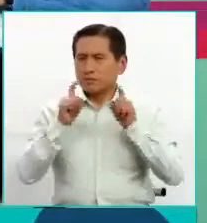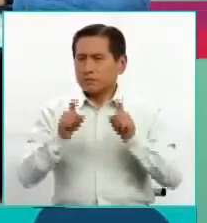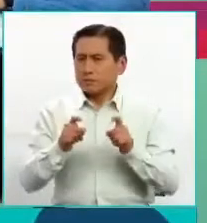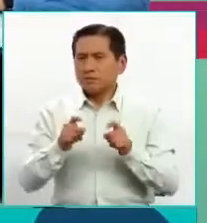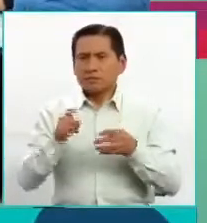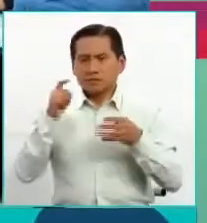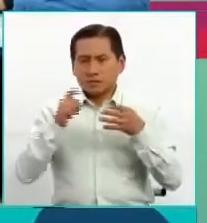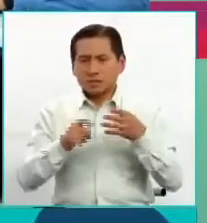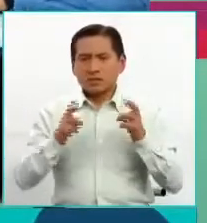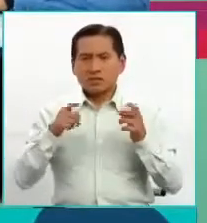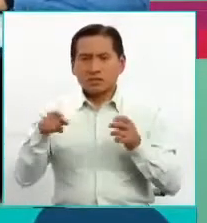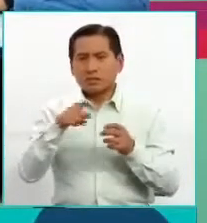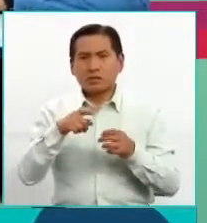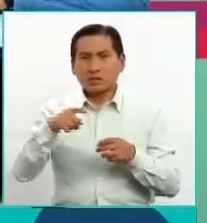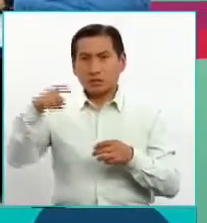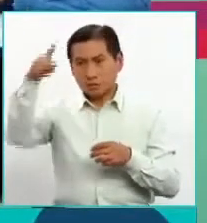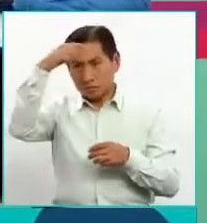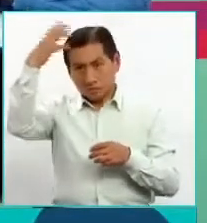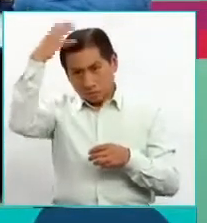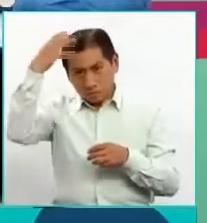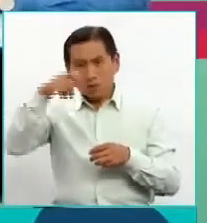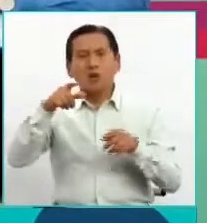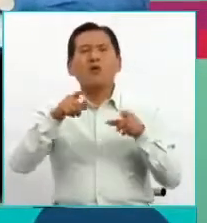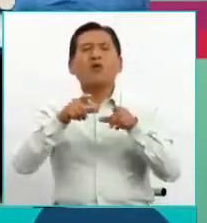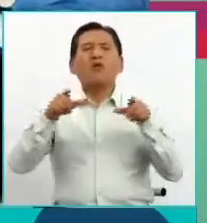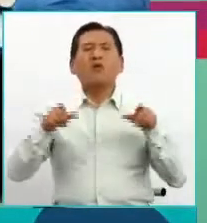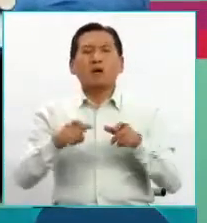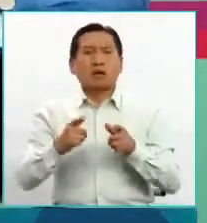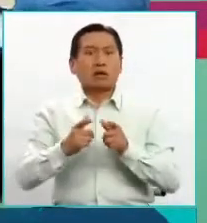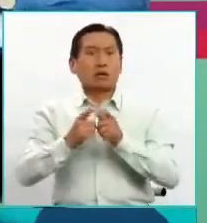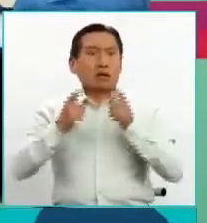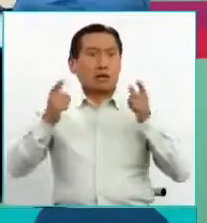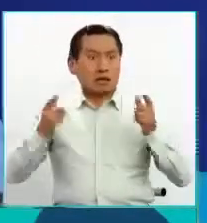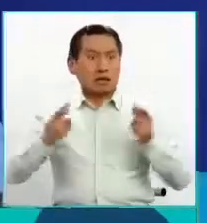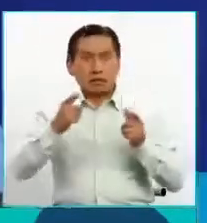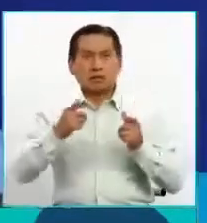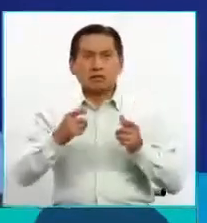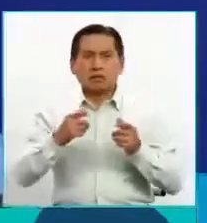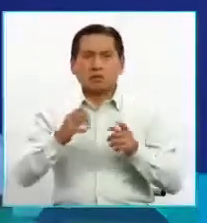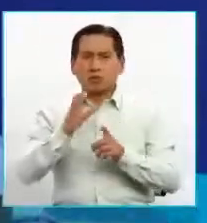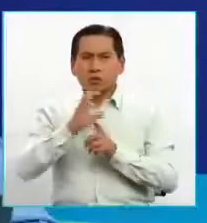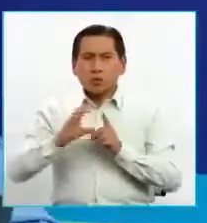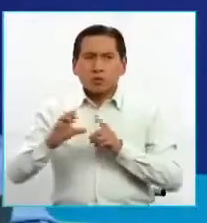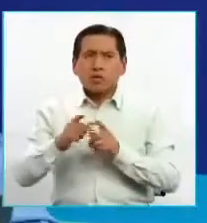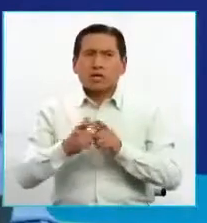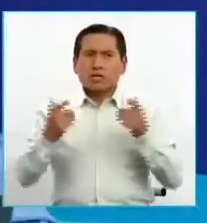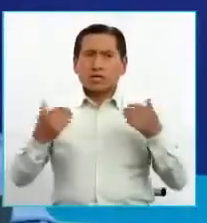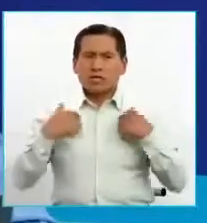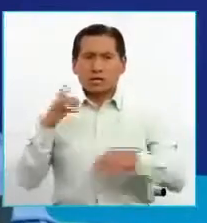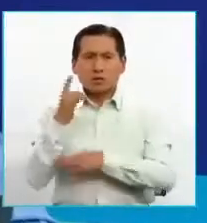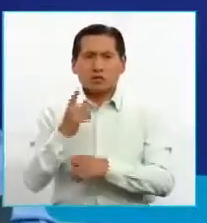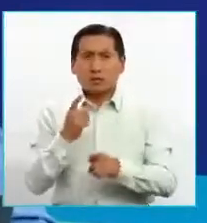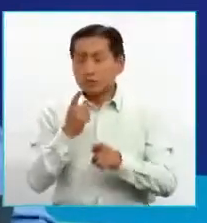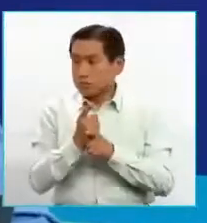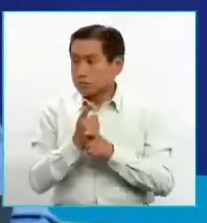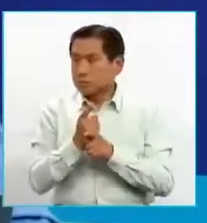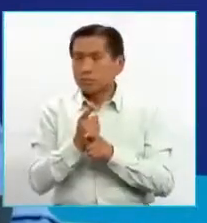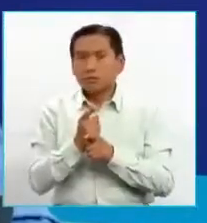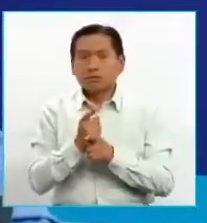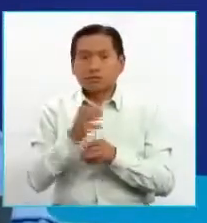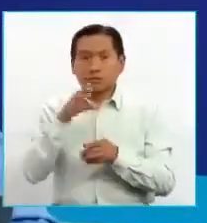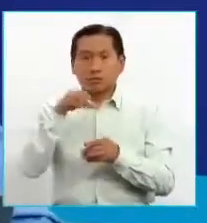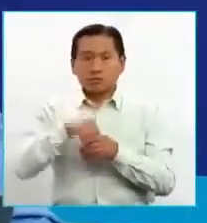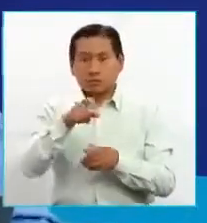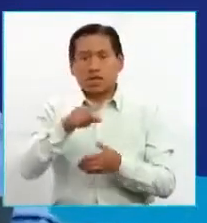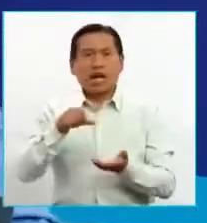detalles en el tema de la sombrería, por ejemplo. Es un espacio enorme, quizás es uno de los espacios culturales más grandes que tiene el país, ubicado en la